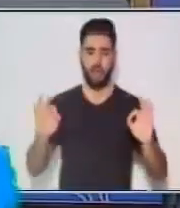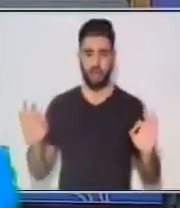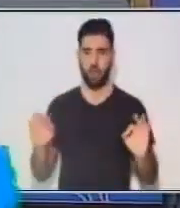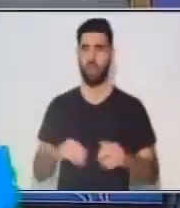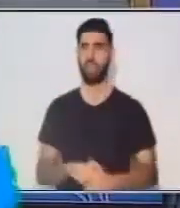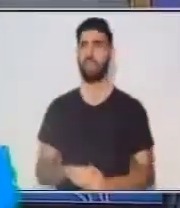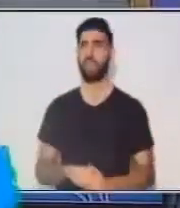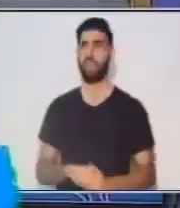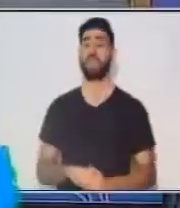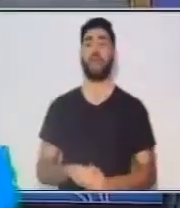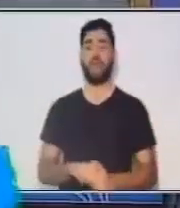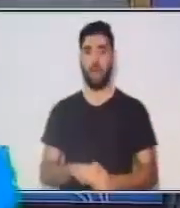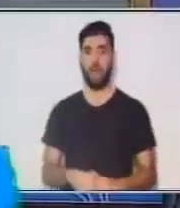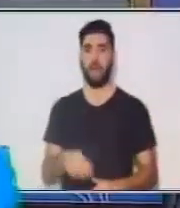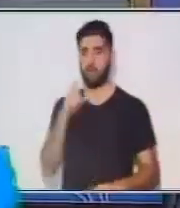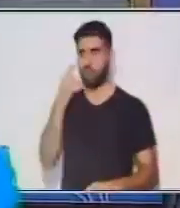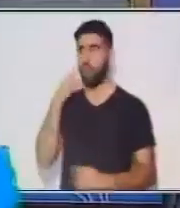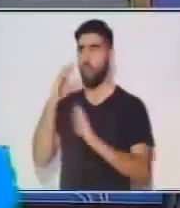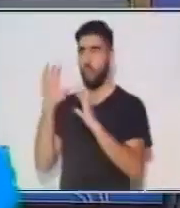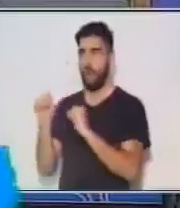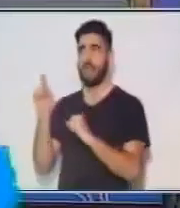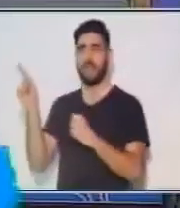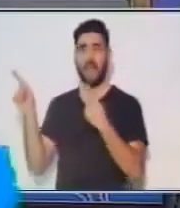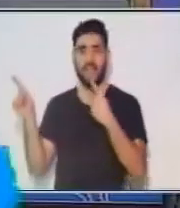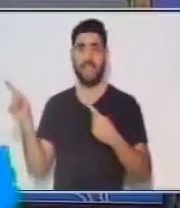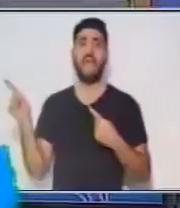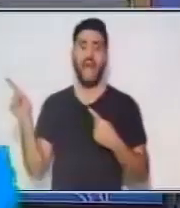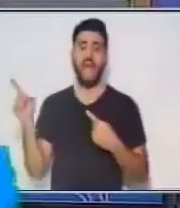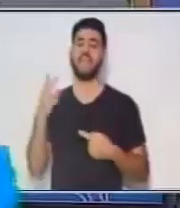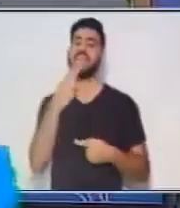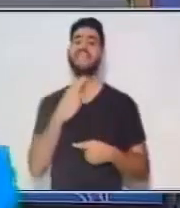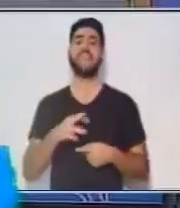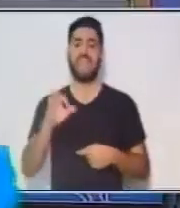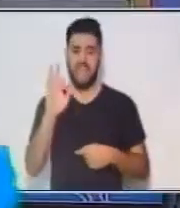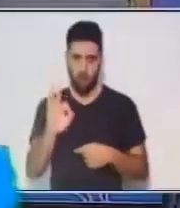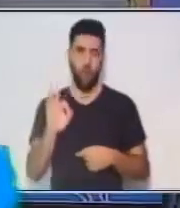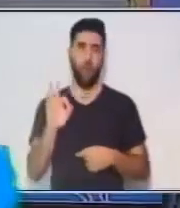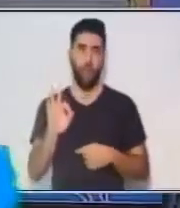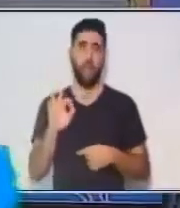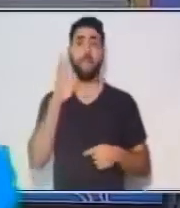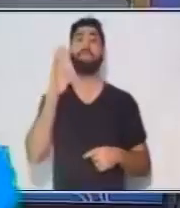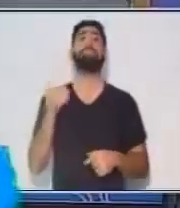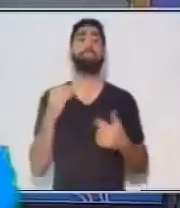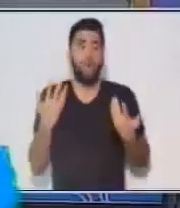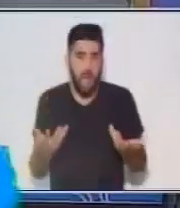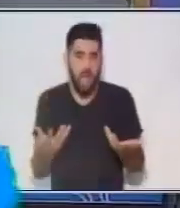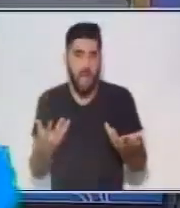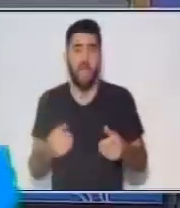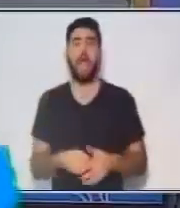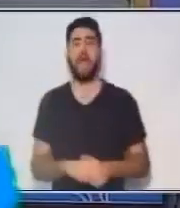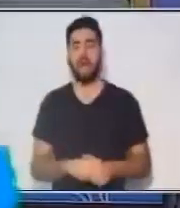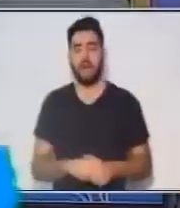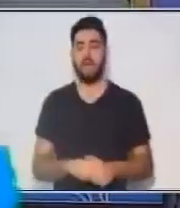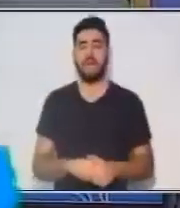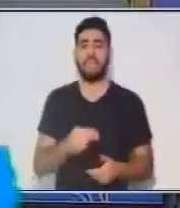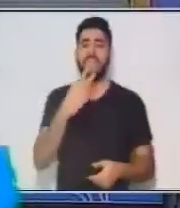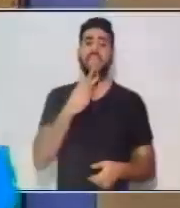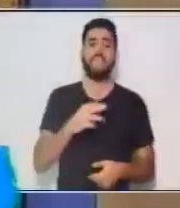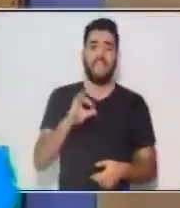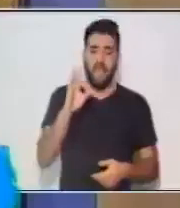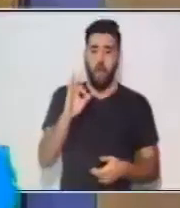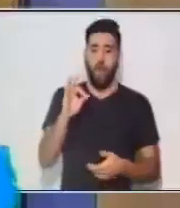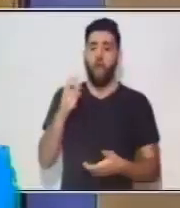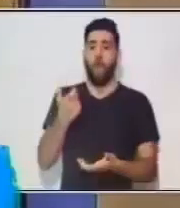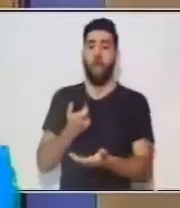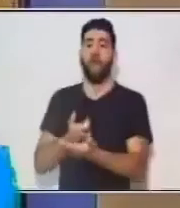este caso, es el hijo. ¿Por qué? Porque si venimos y decimos, el hijo, compró una cafetera, se